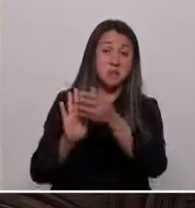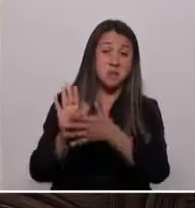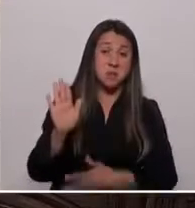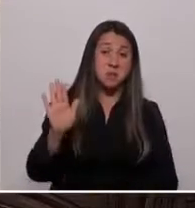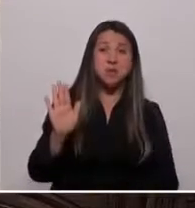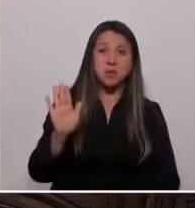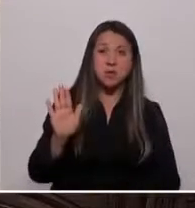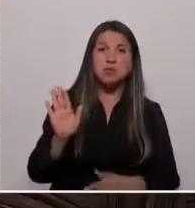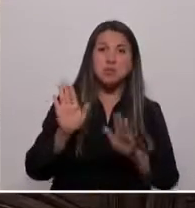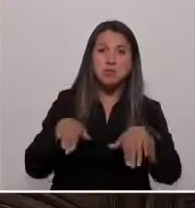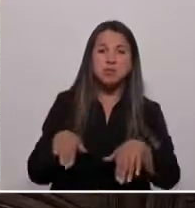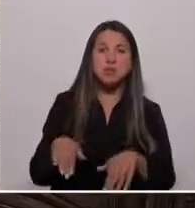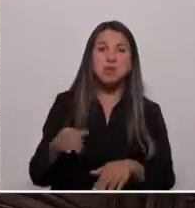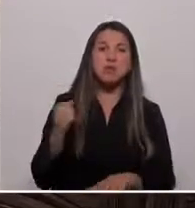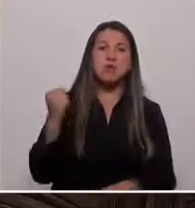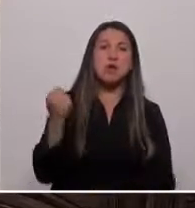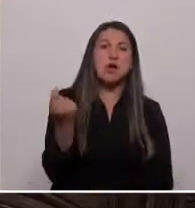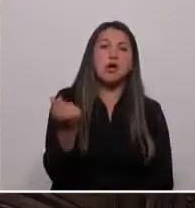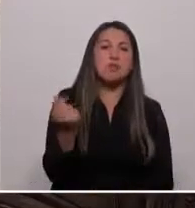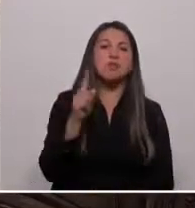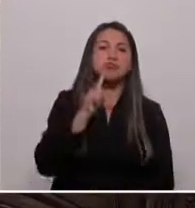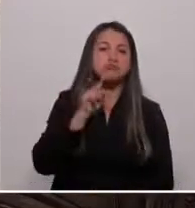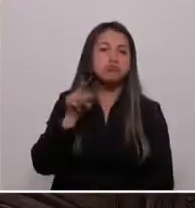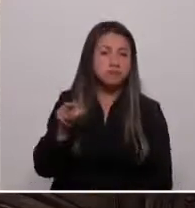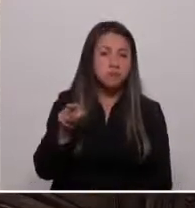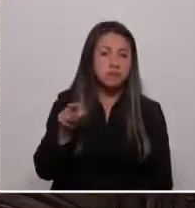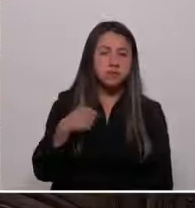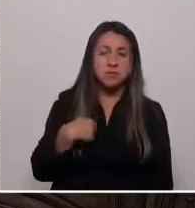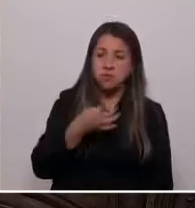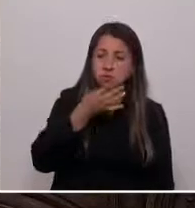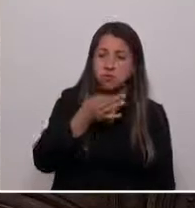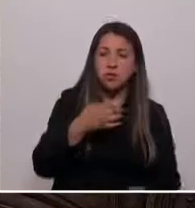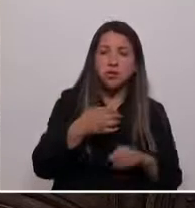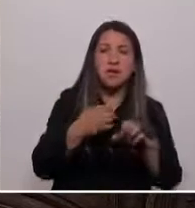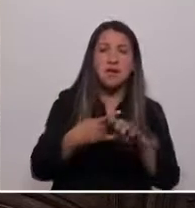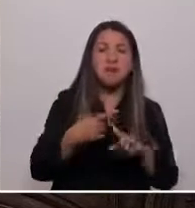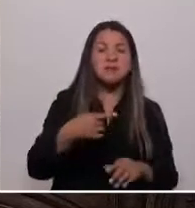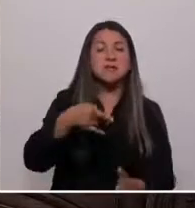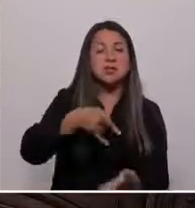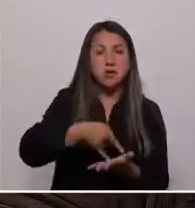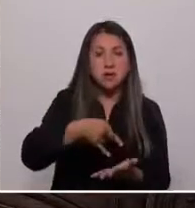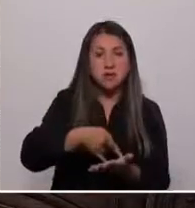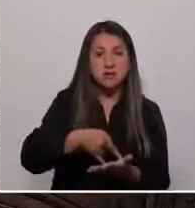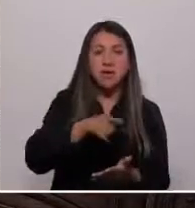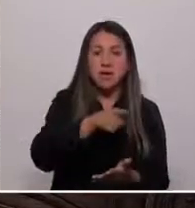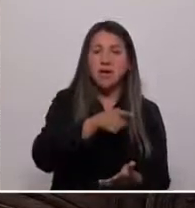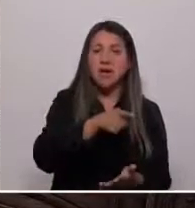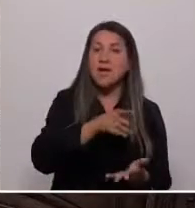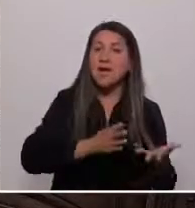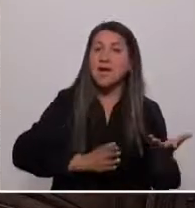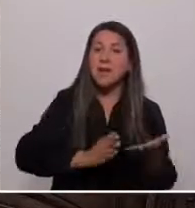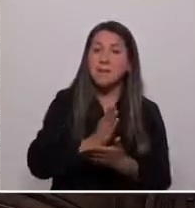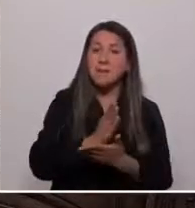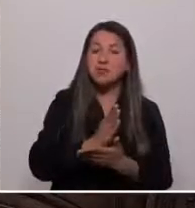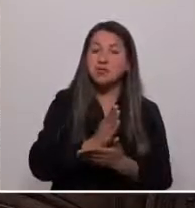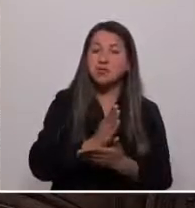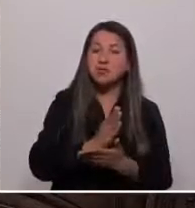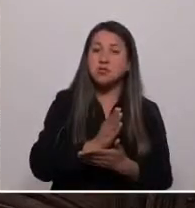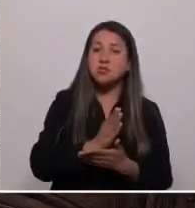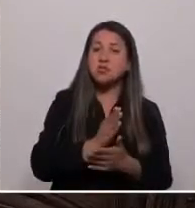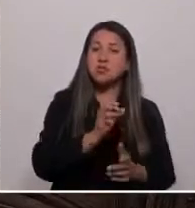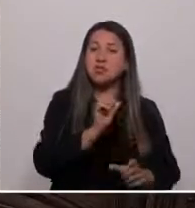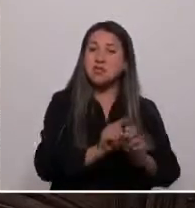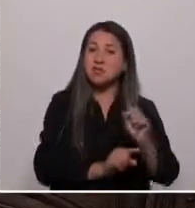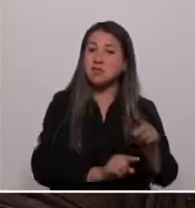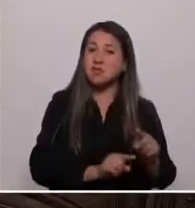que lo blinda. Esto lo digo desde el ex Congreso, desde donde se conversó, se justificó y se